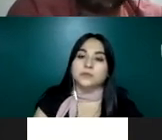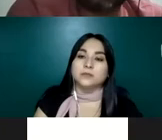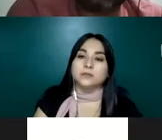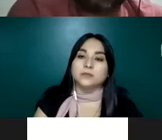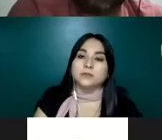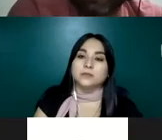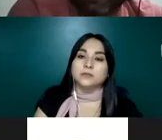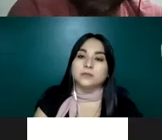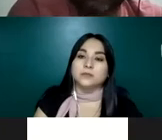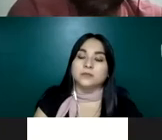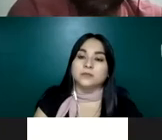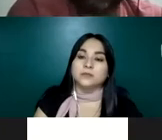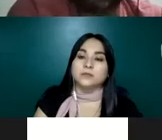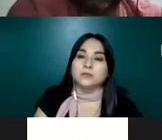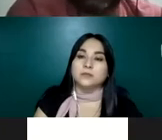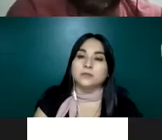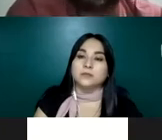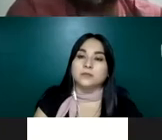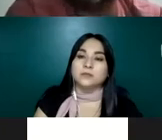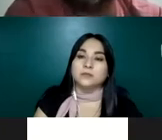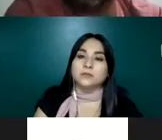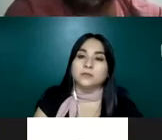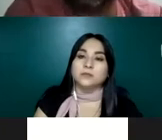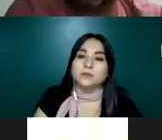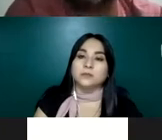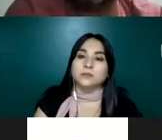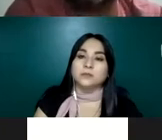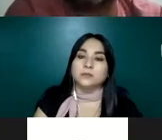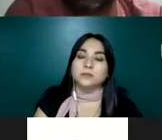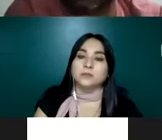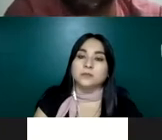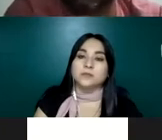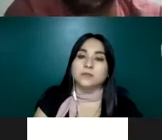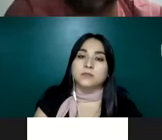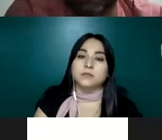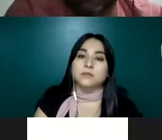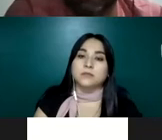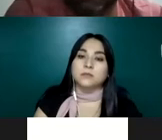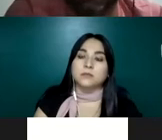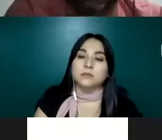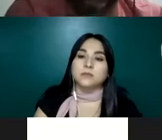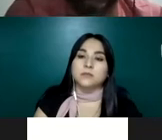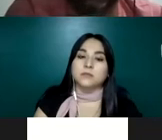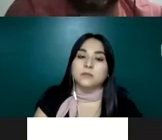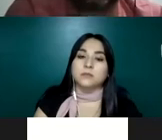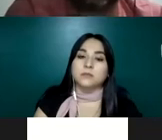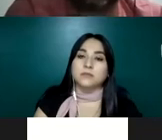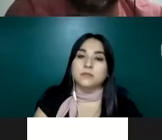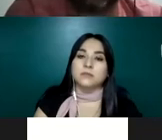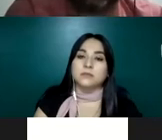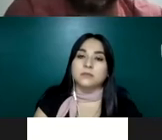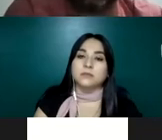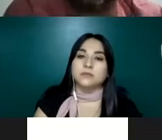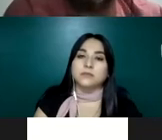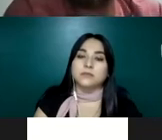las más victimizadas en violencia sexual y que somos los hombres los ofensores principales ante esta situación de